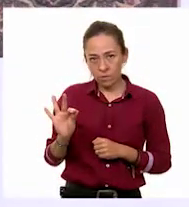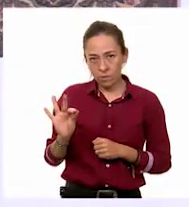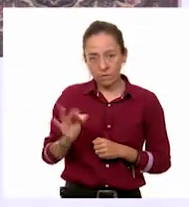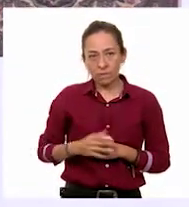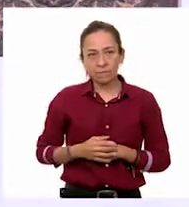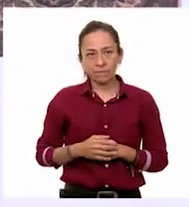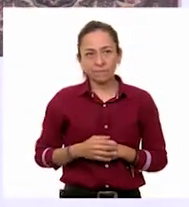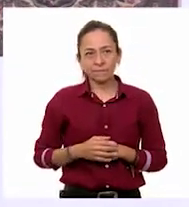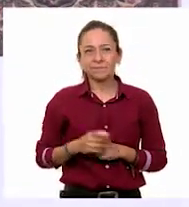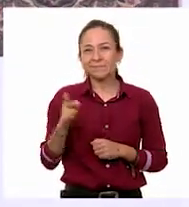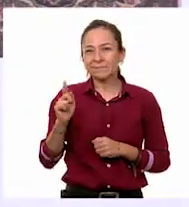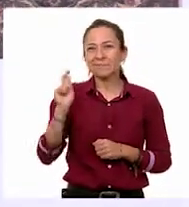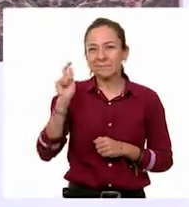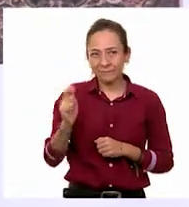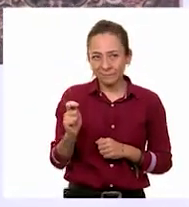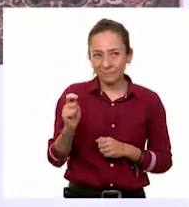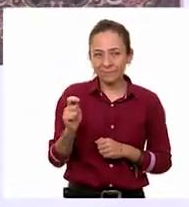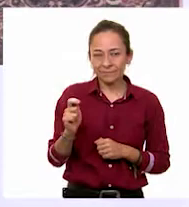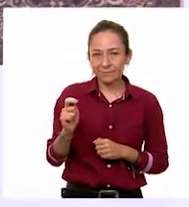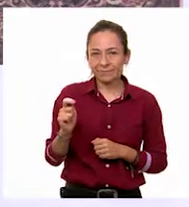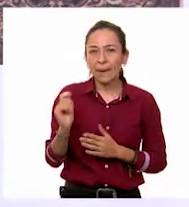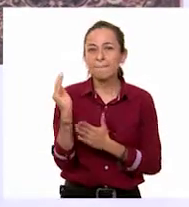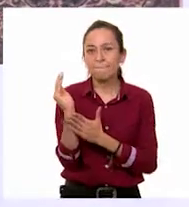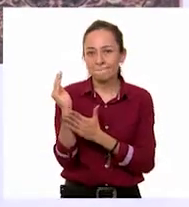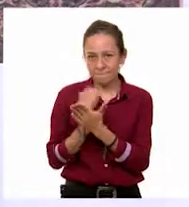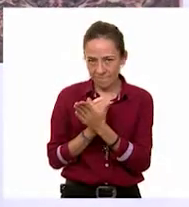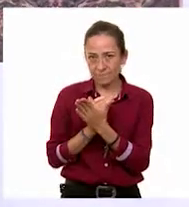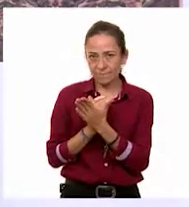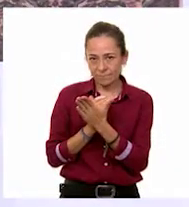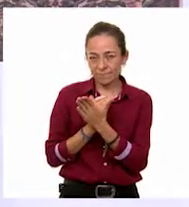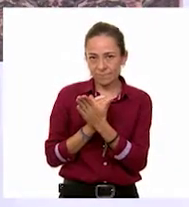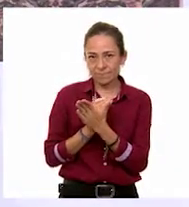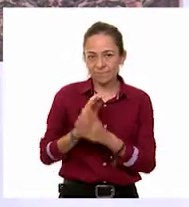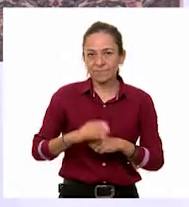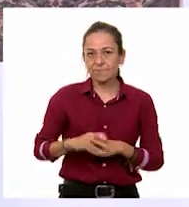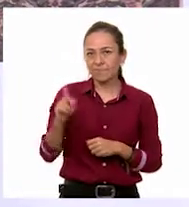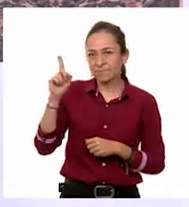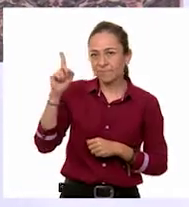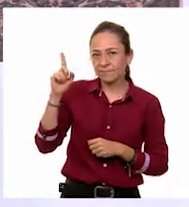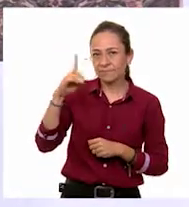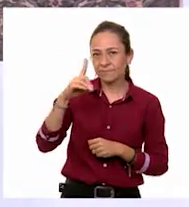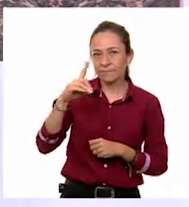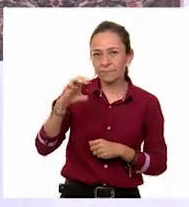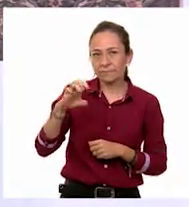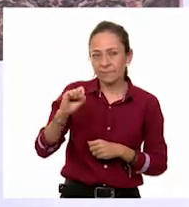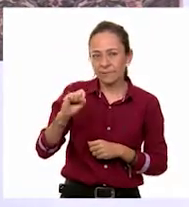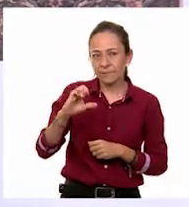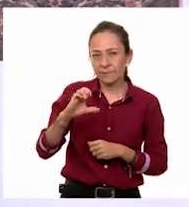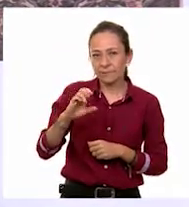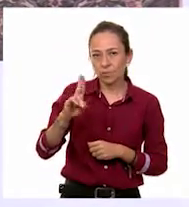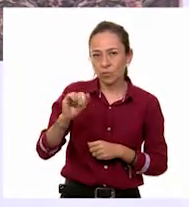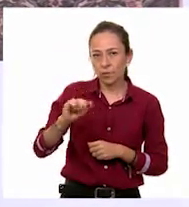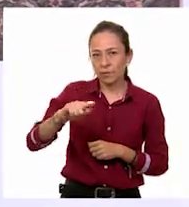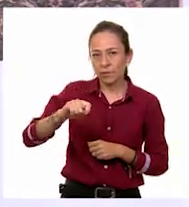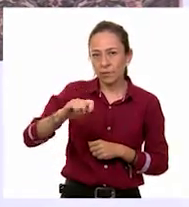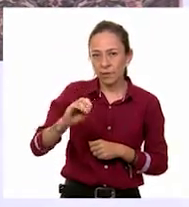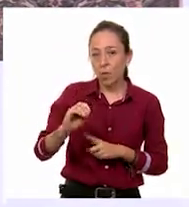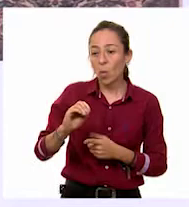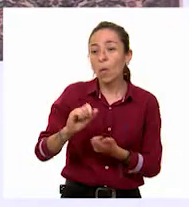Este es el descuento, ¿verdad? Sí. Descuento en pesos.